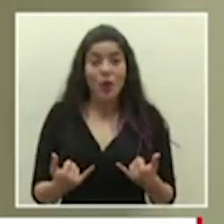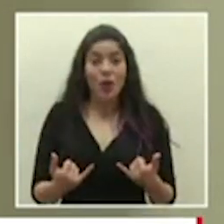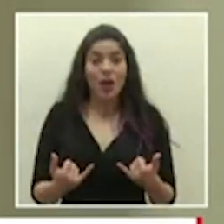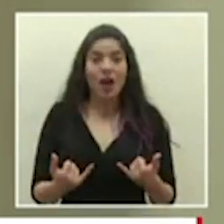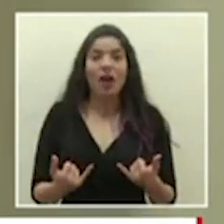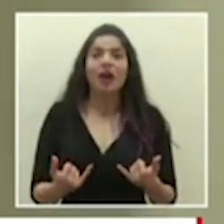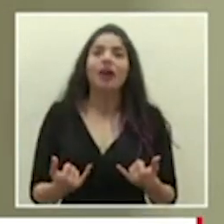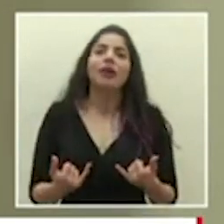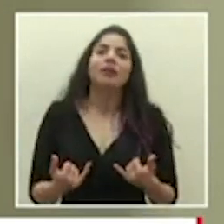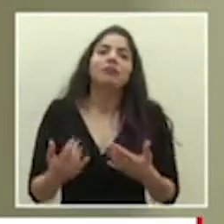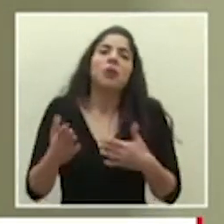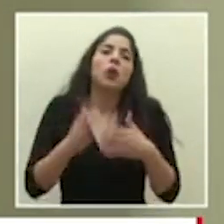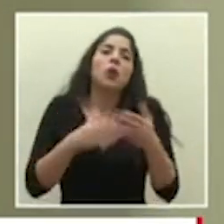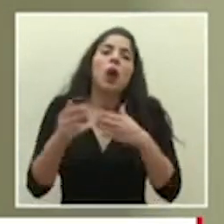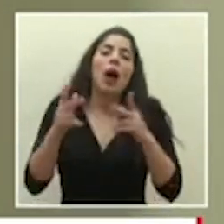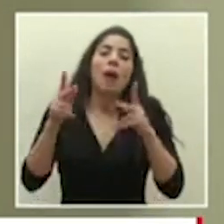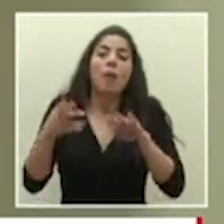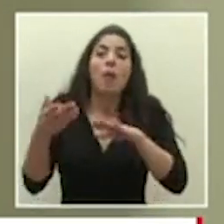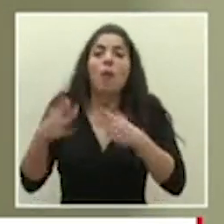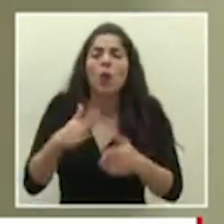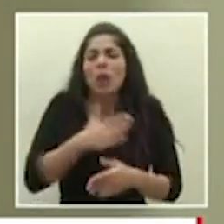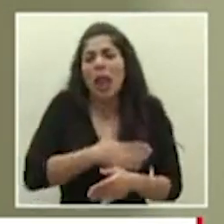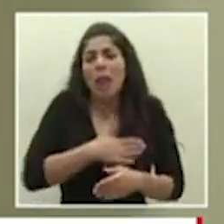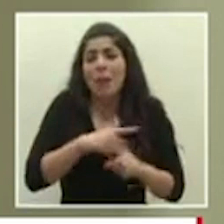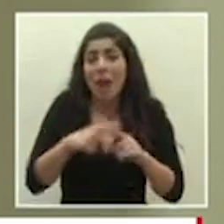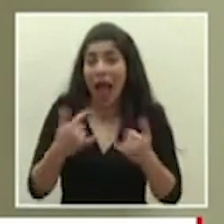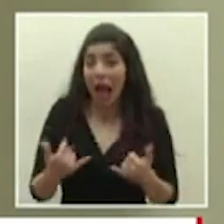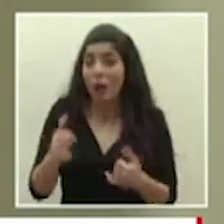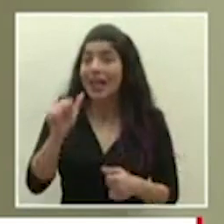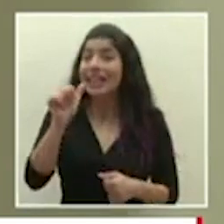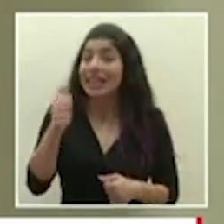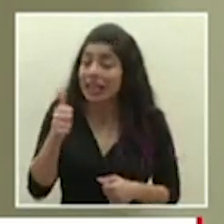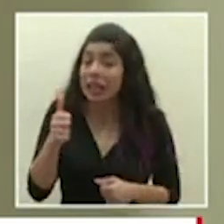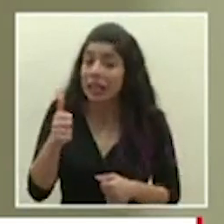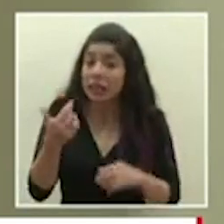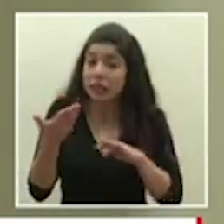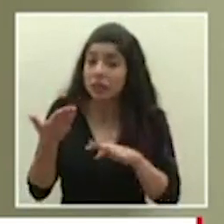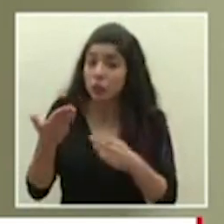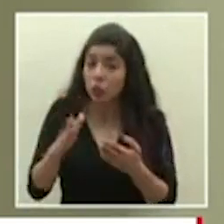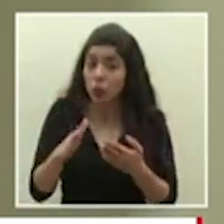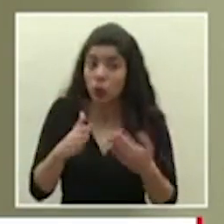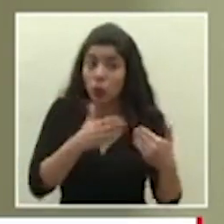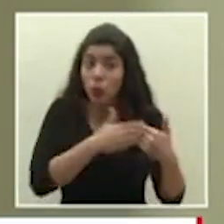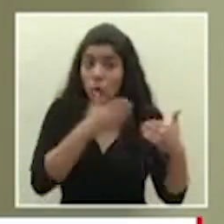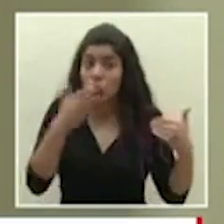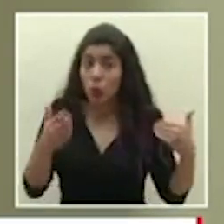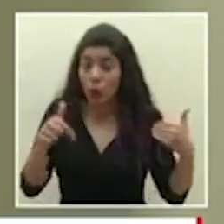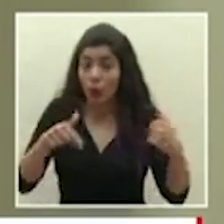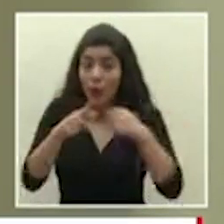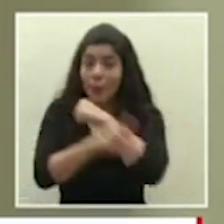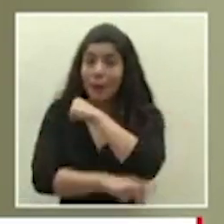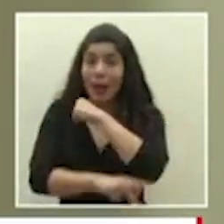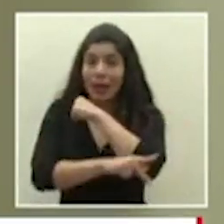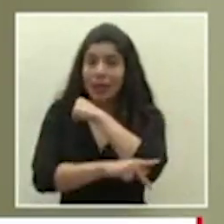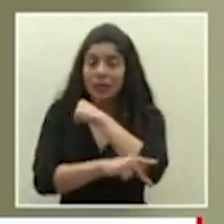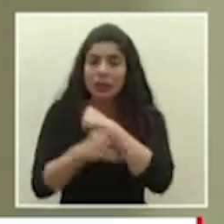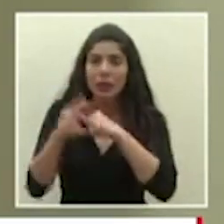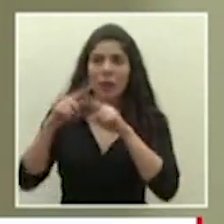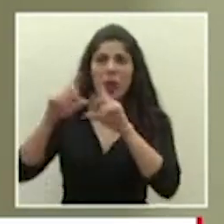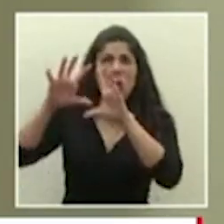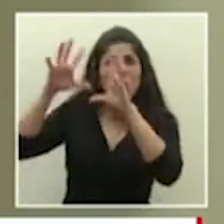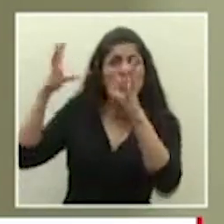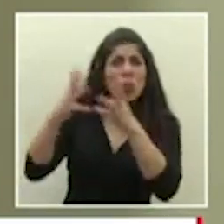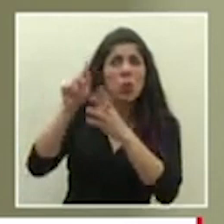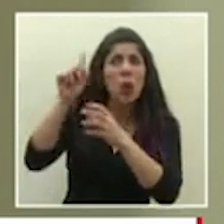es cualquier muerte es lamentable pero hoy tenemos 10 fallecimientos en el país cuando en el mundo hay